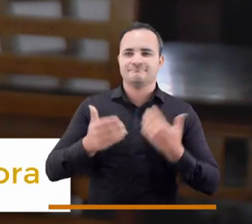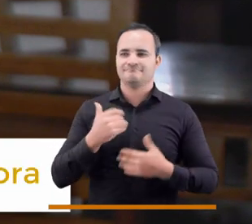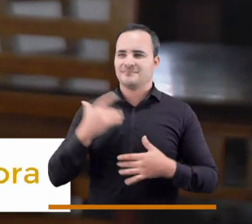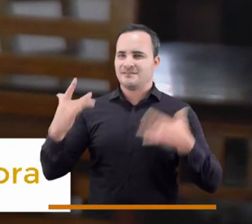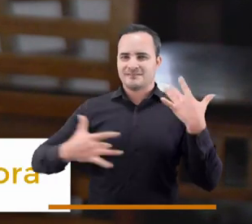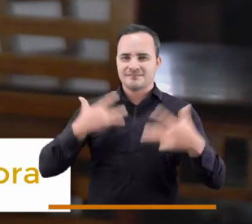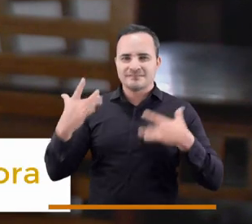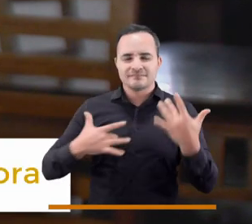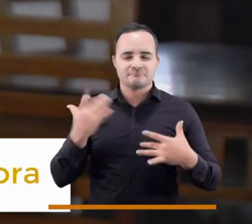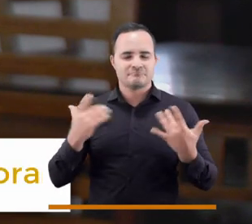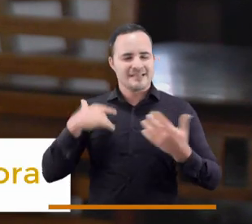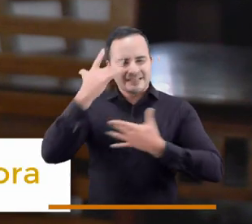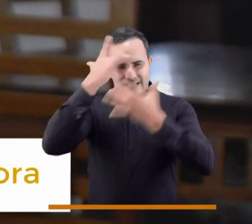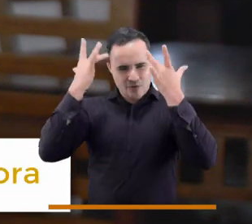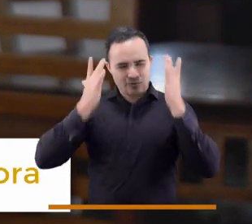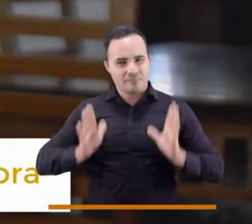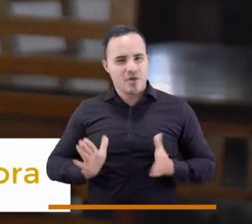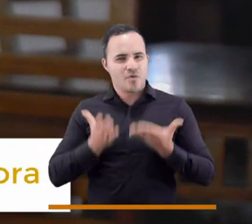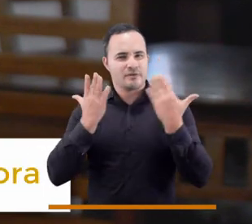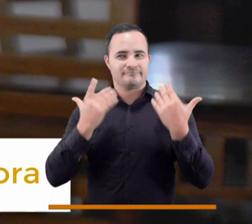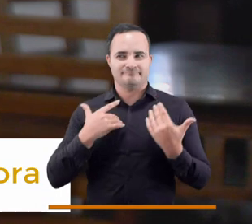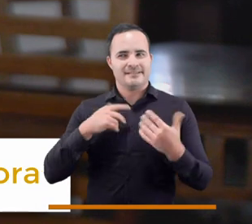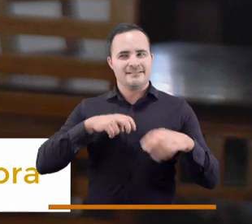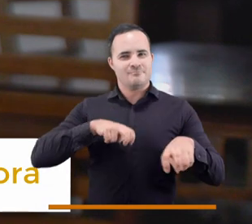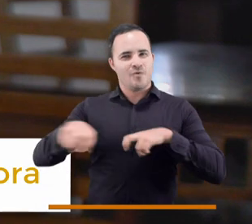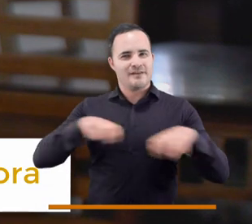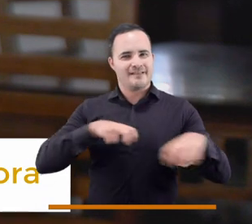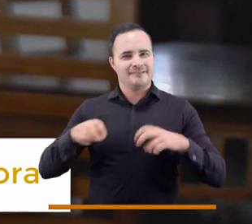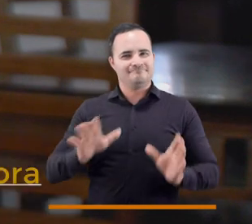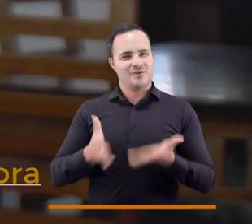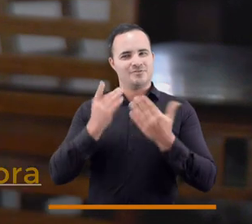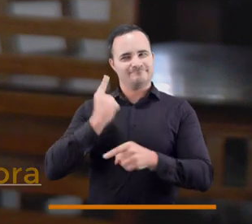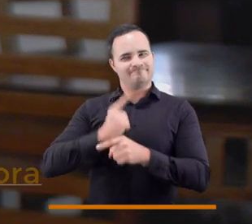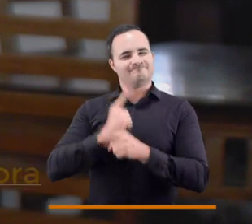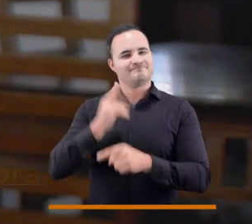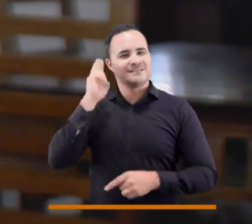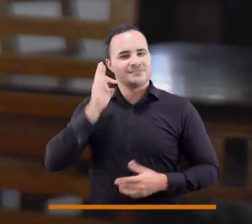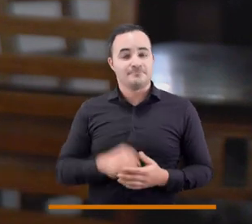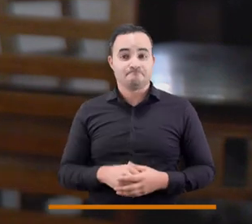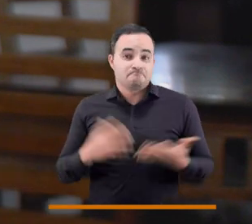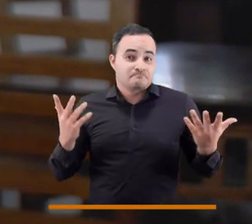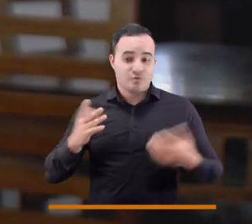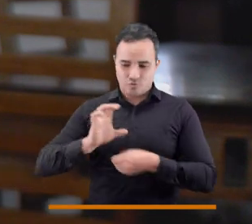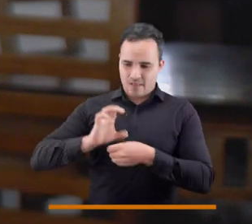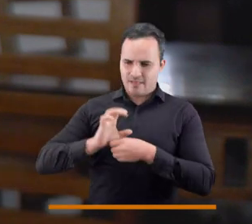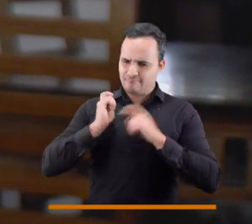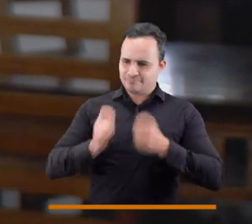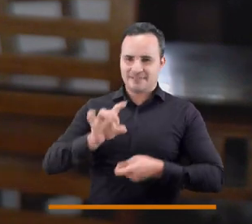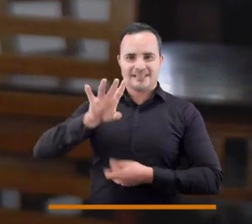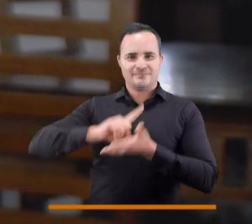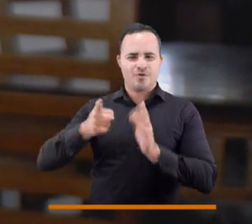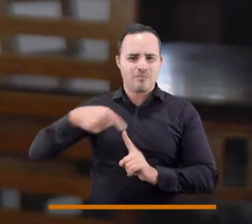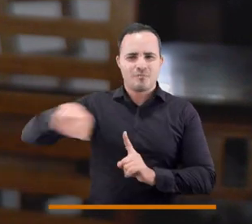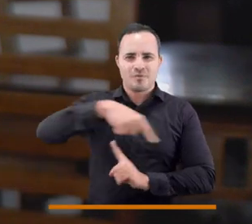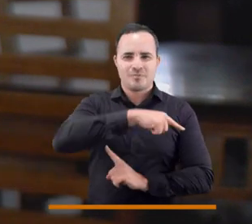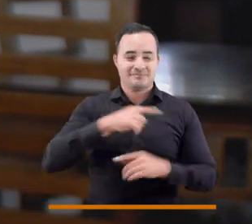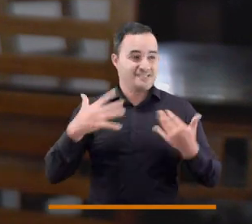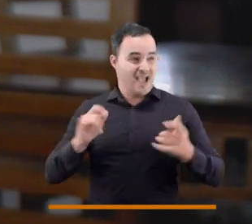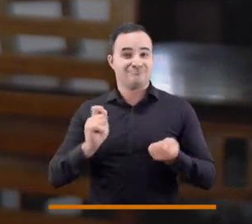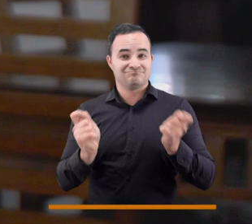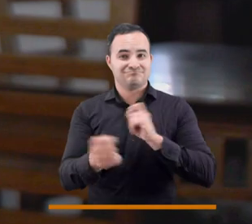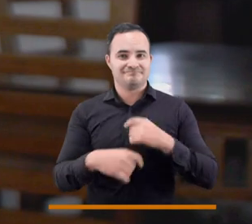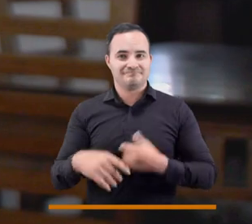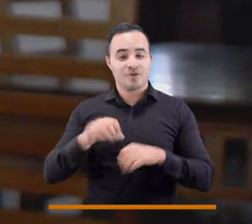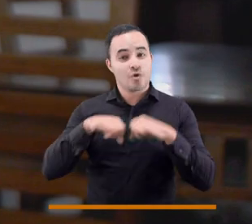nuestros pasatiempos, mejorar la salud mental y, por supuesto, la movilidad. Las ciudades de 15 minutos ya están aquí porque el